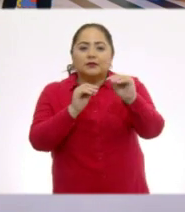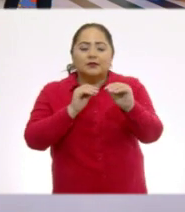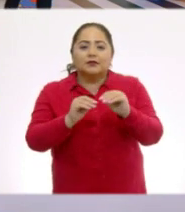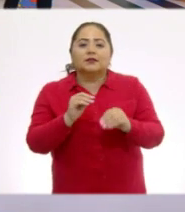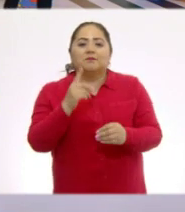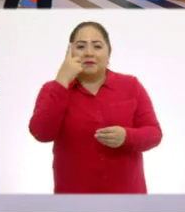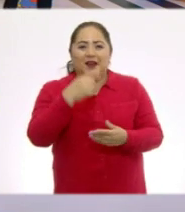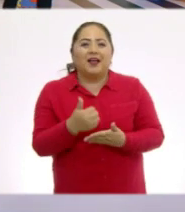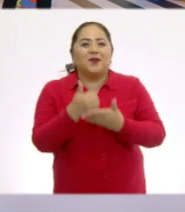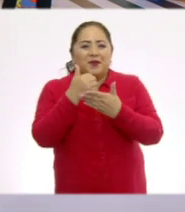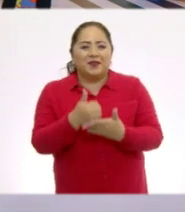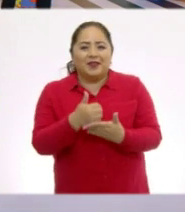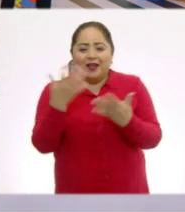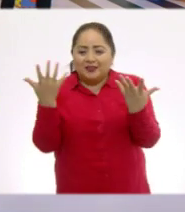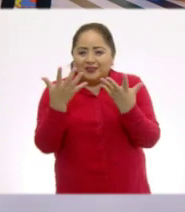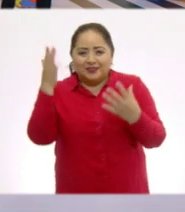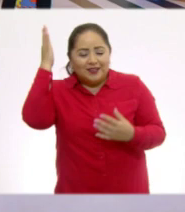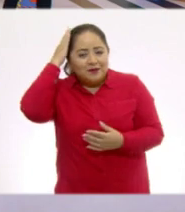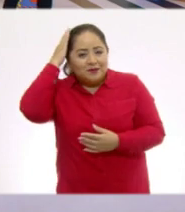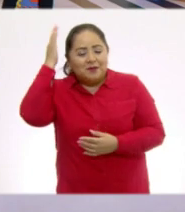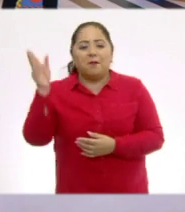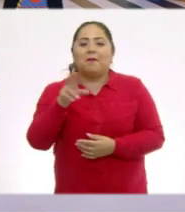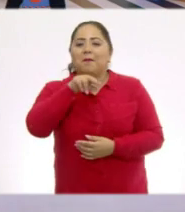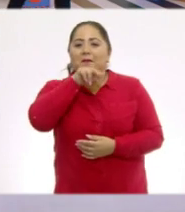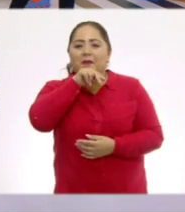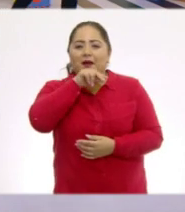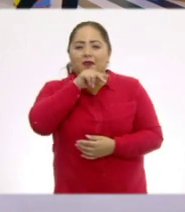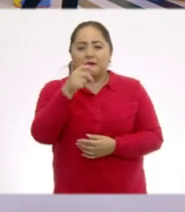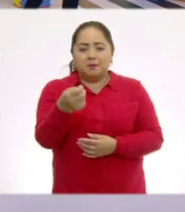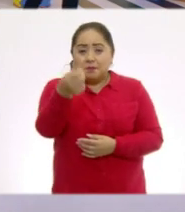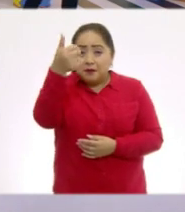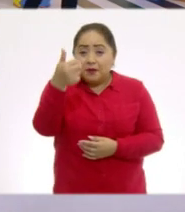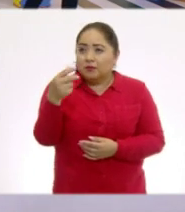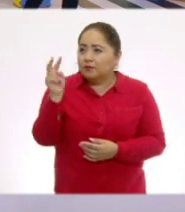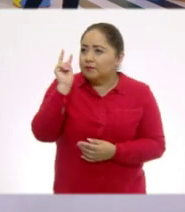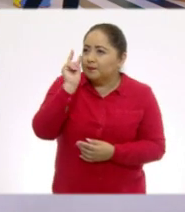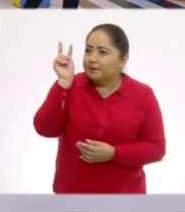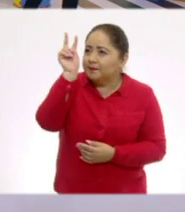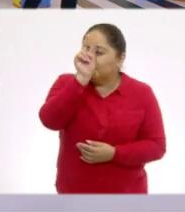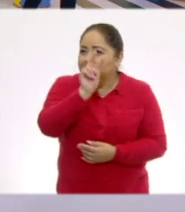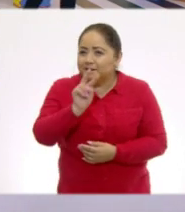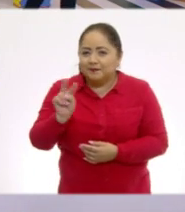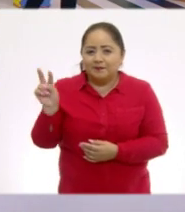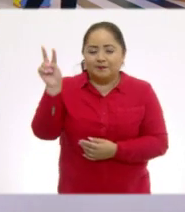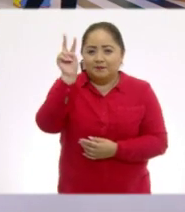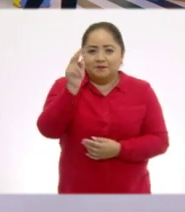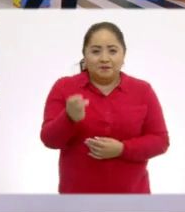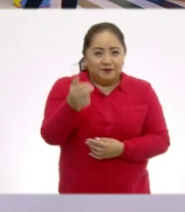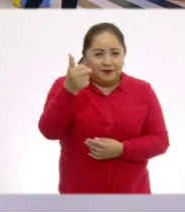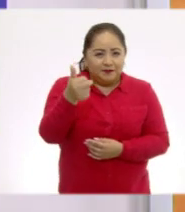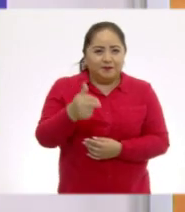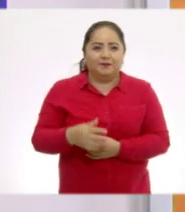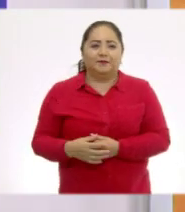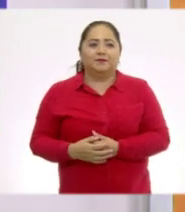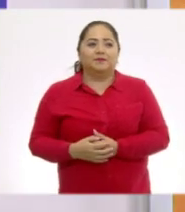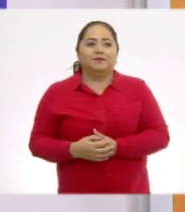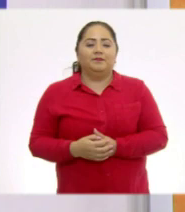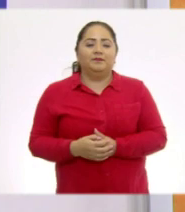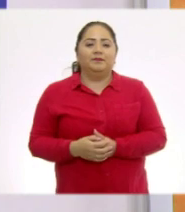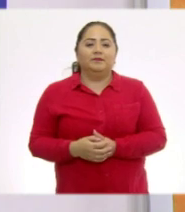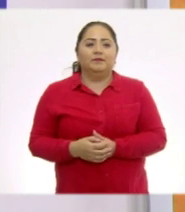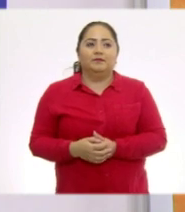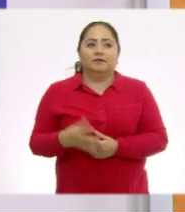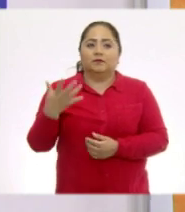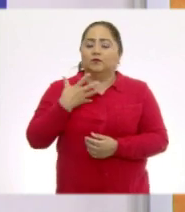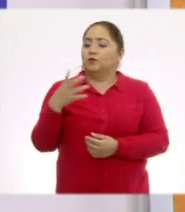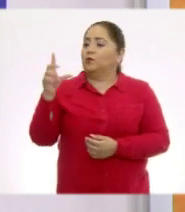tangram que nos ayudan a hacer esta cabeza de pato. ¡Analicemos! ¡Observe! Venga, equipo. Observemos. Hay que observar. Aquí hay